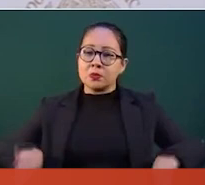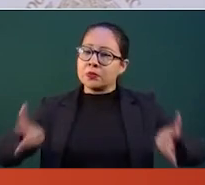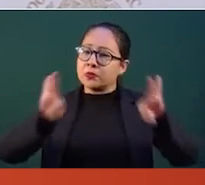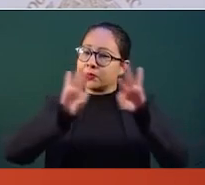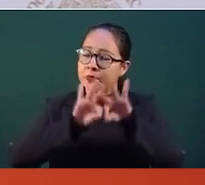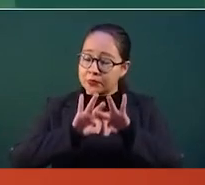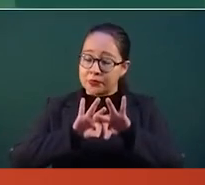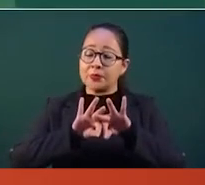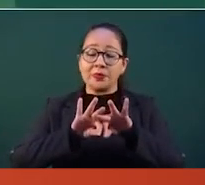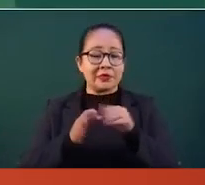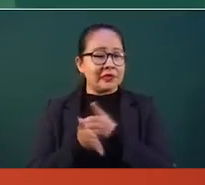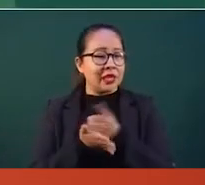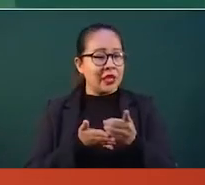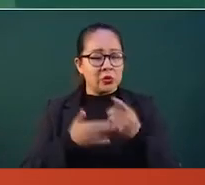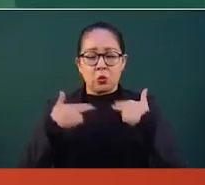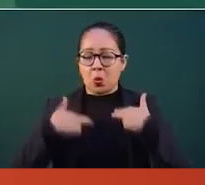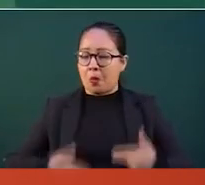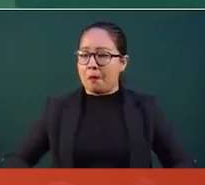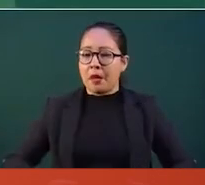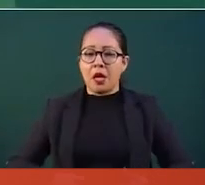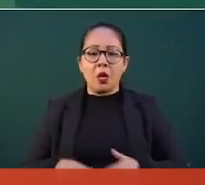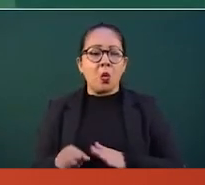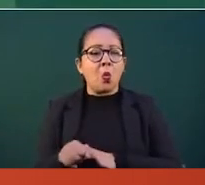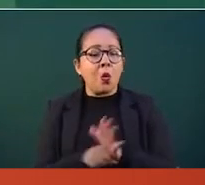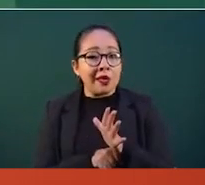el derecho a la vida.